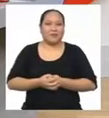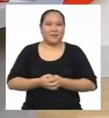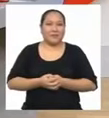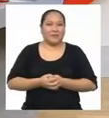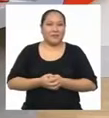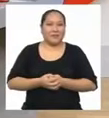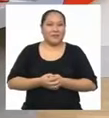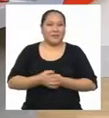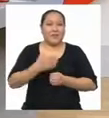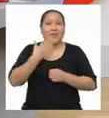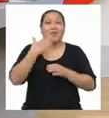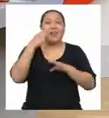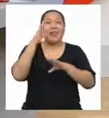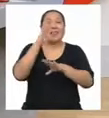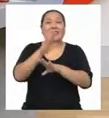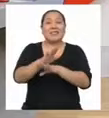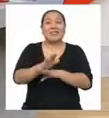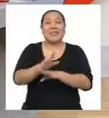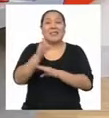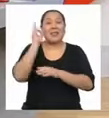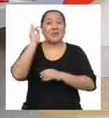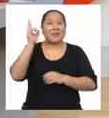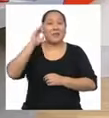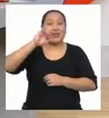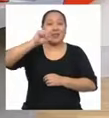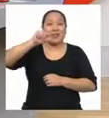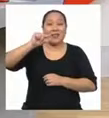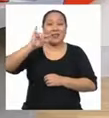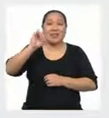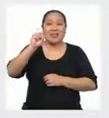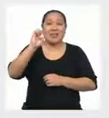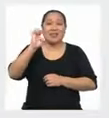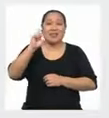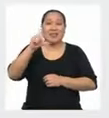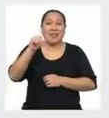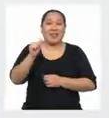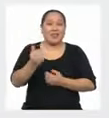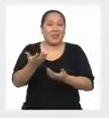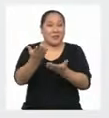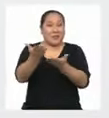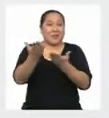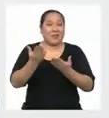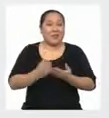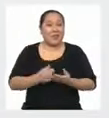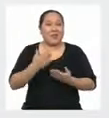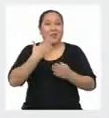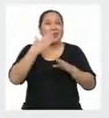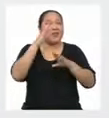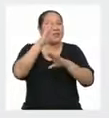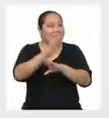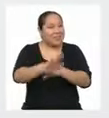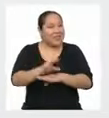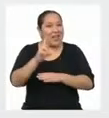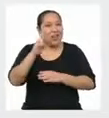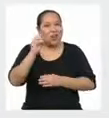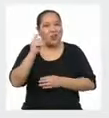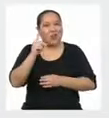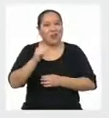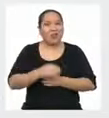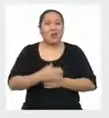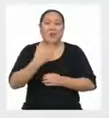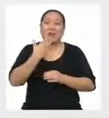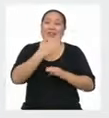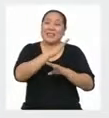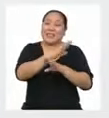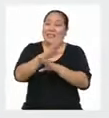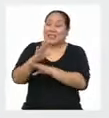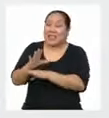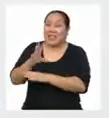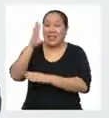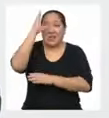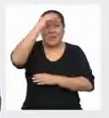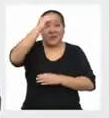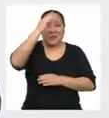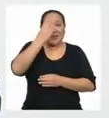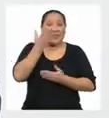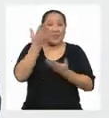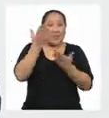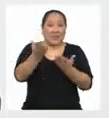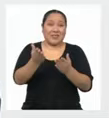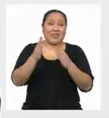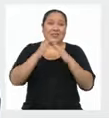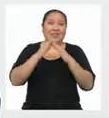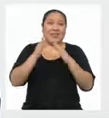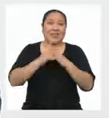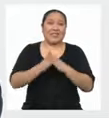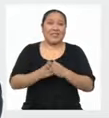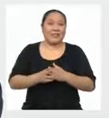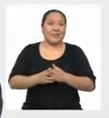Buenas tardes, profesora Gisela, bienvenida al programa Buenas tardes, Rodrigo Buenas tardes, chicas y chicos que están en casa